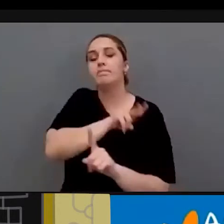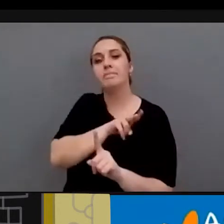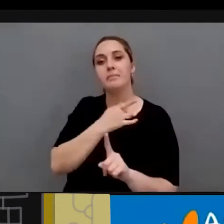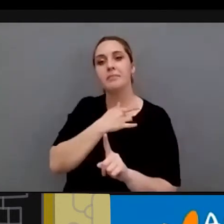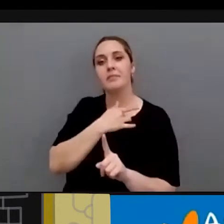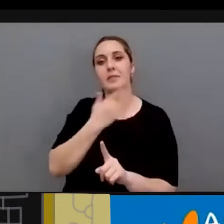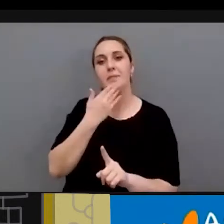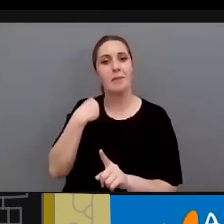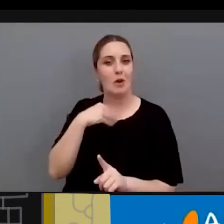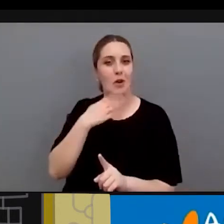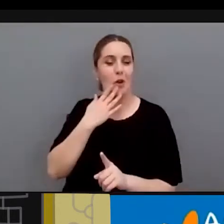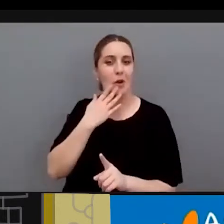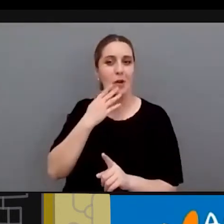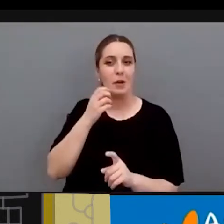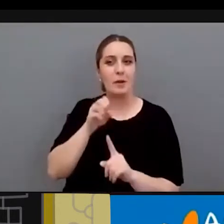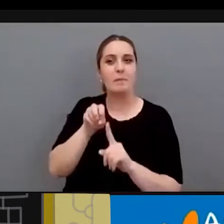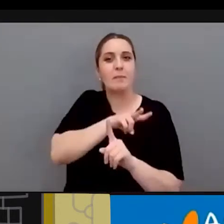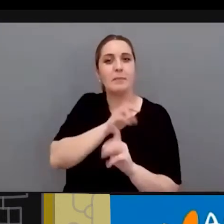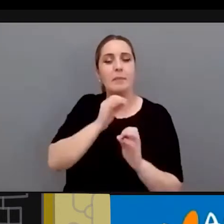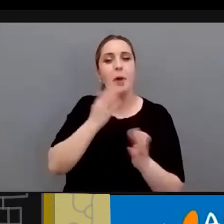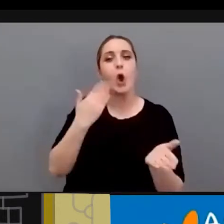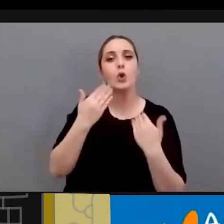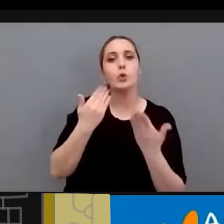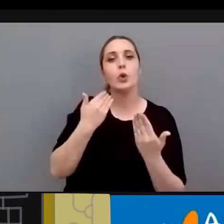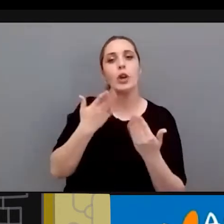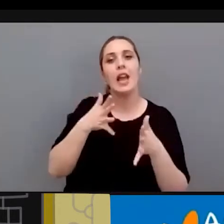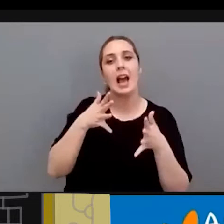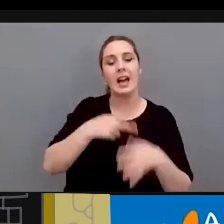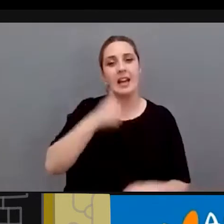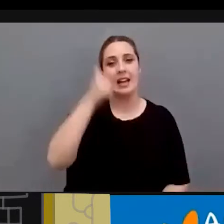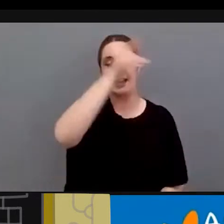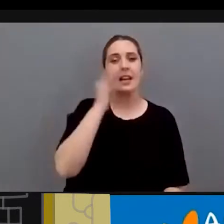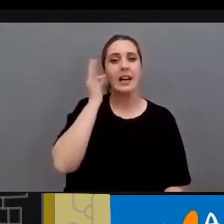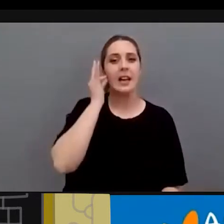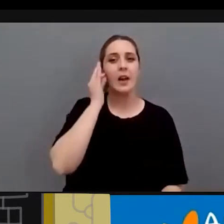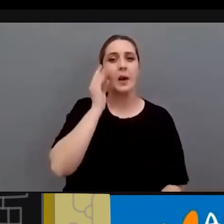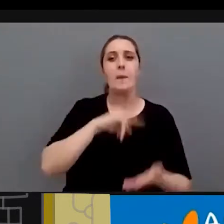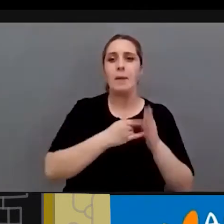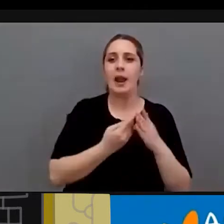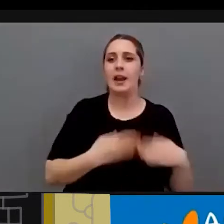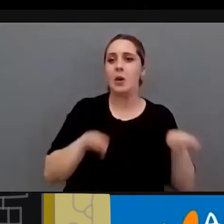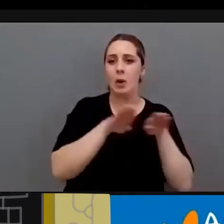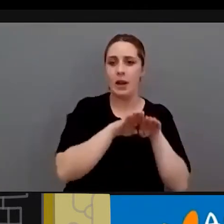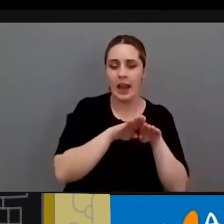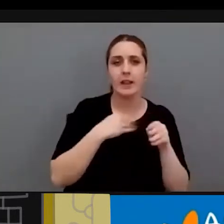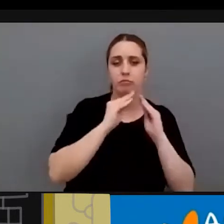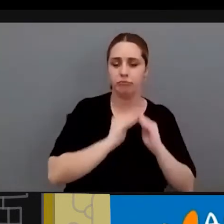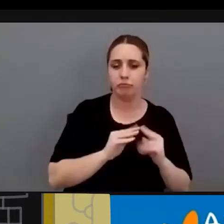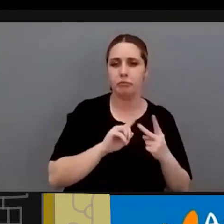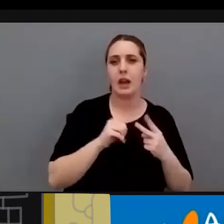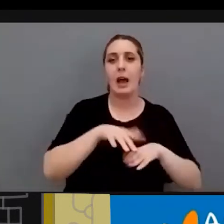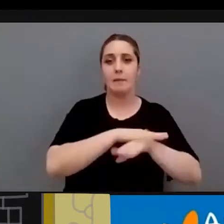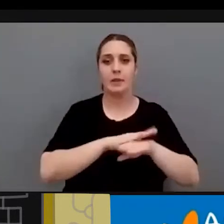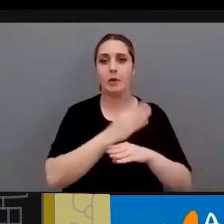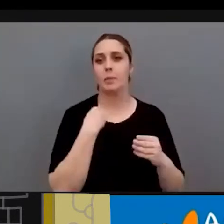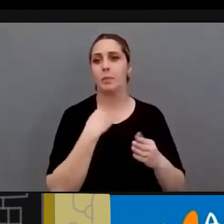río, como digo yo, desde el ámbito de la consultoría de género, hago muchos planes de igualdad, trabajo con las administraciones, como consultora,